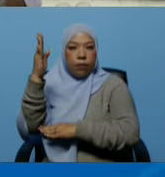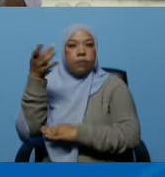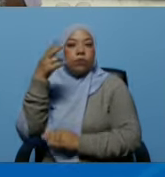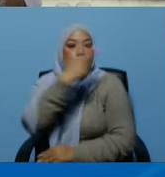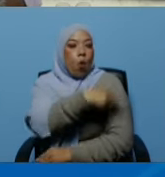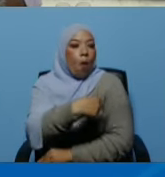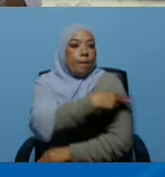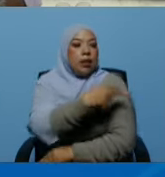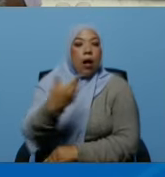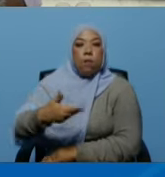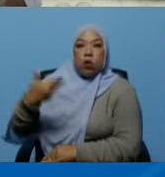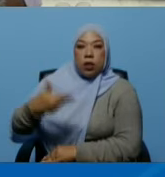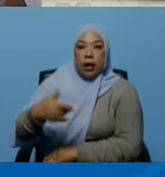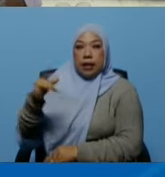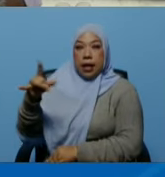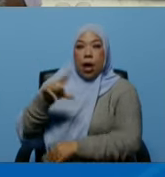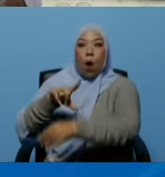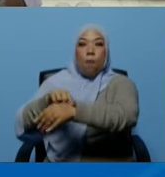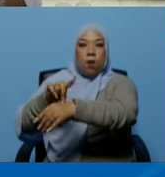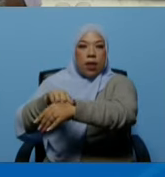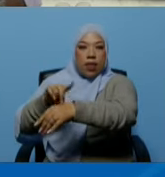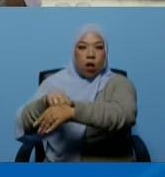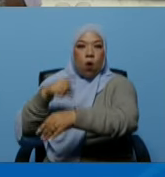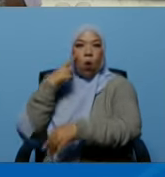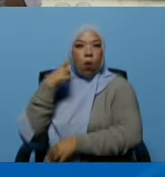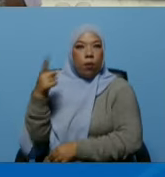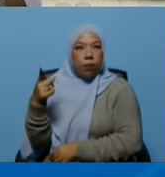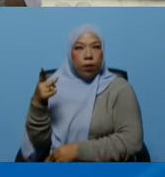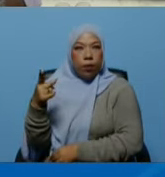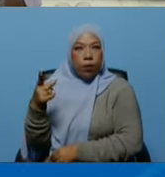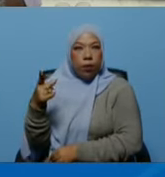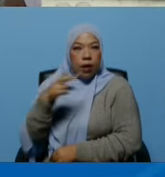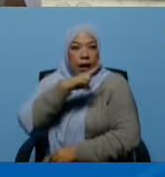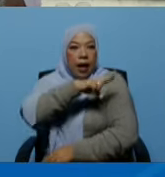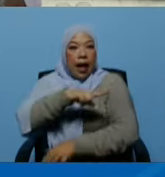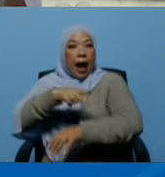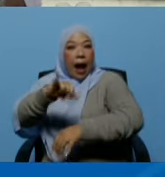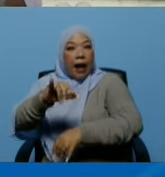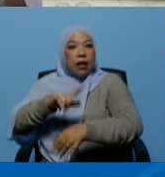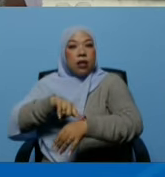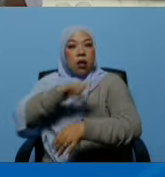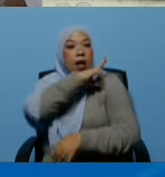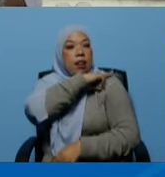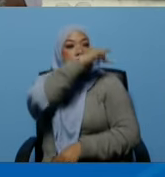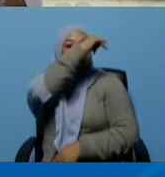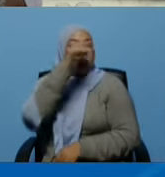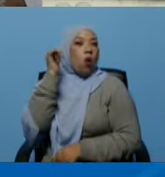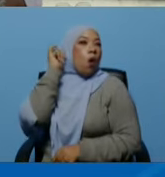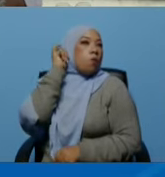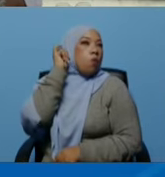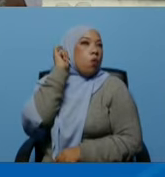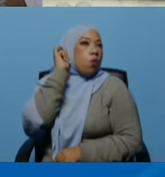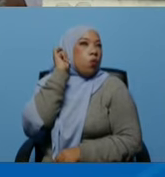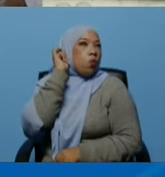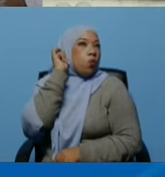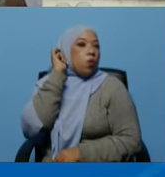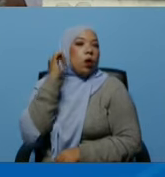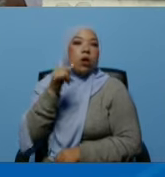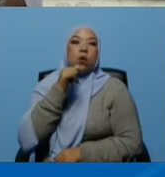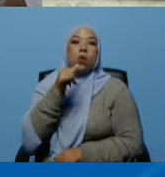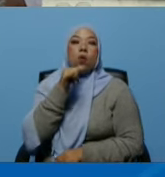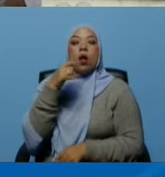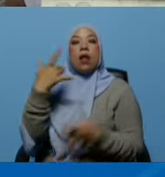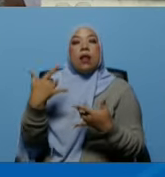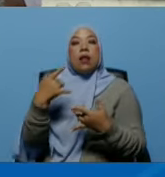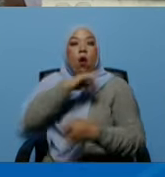Cabrera está la directora doctora Elsie Sánchez y está una de las voceras